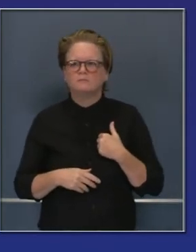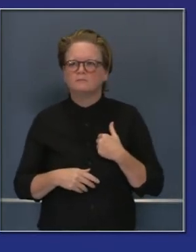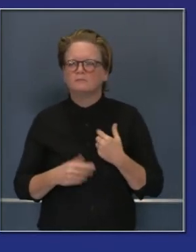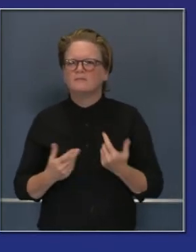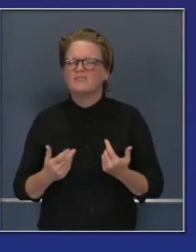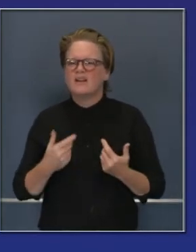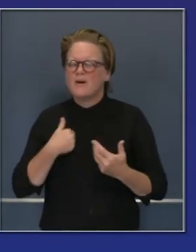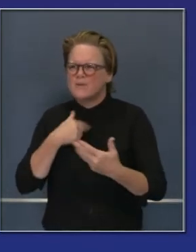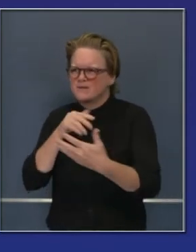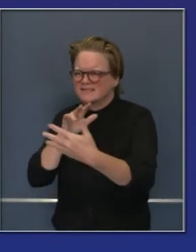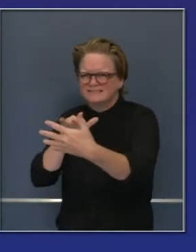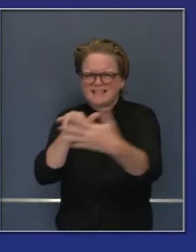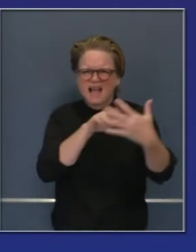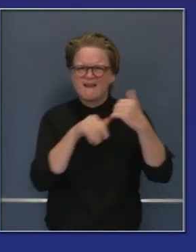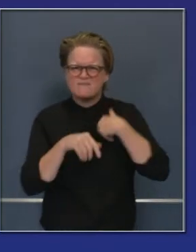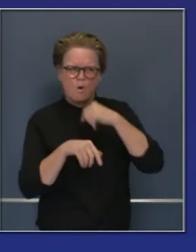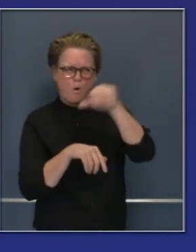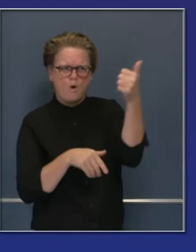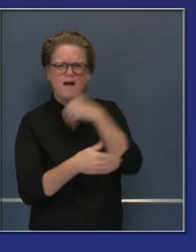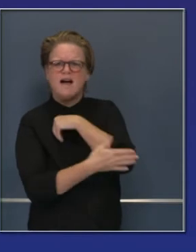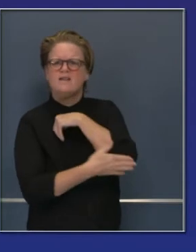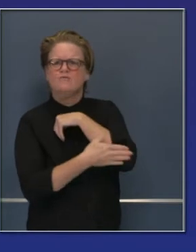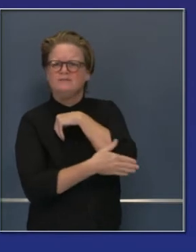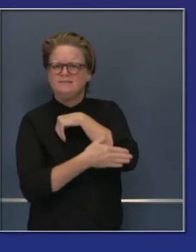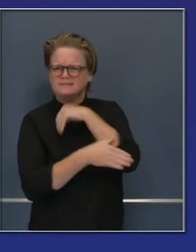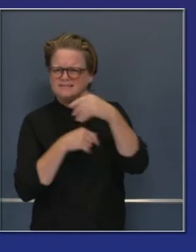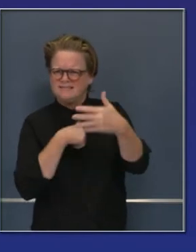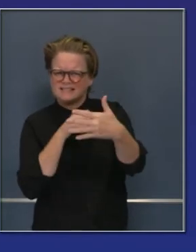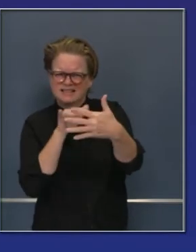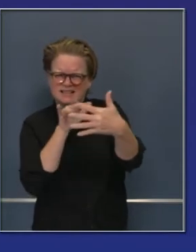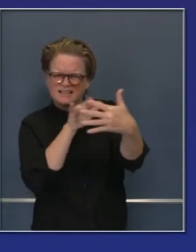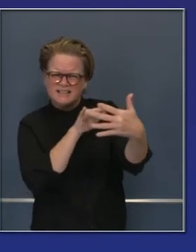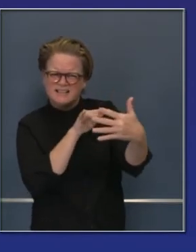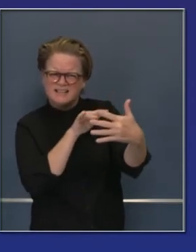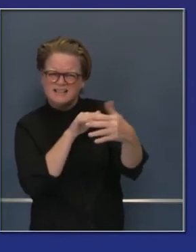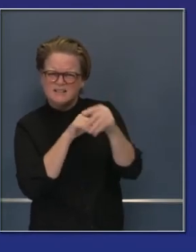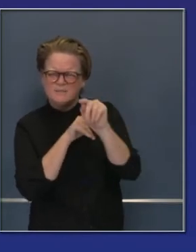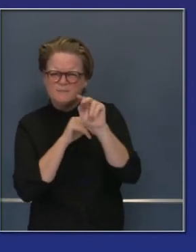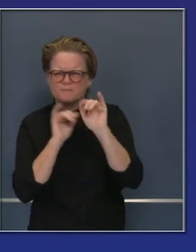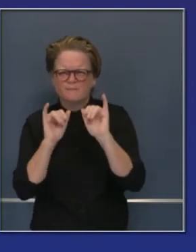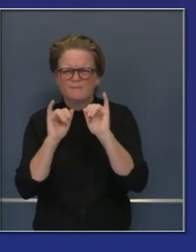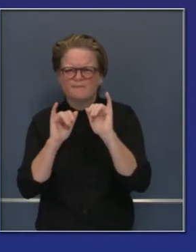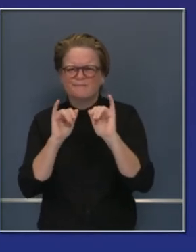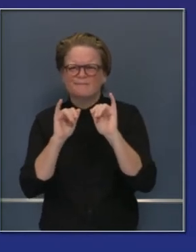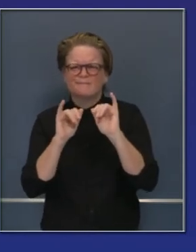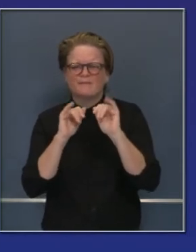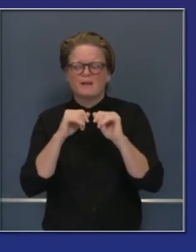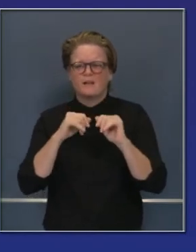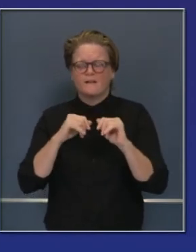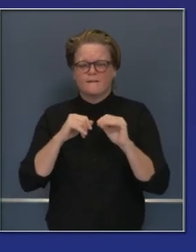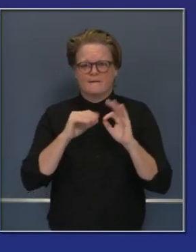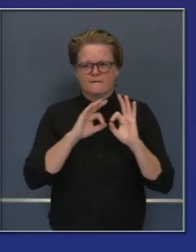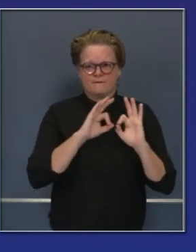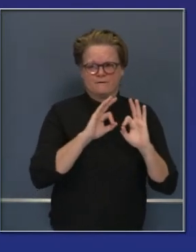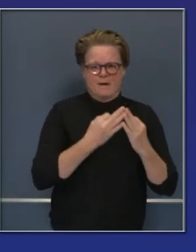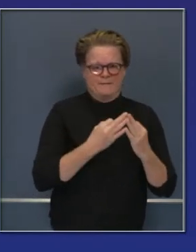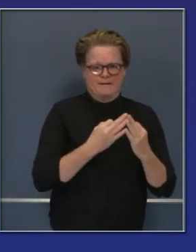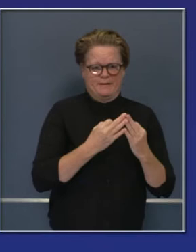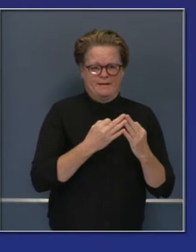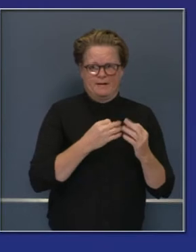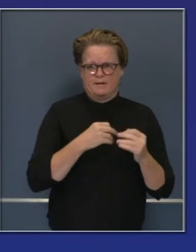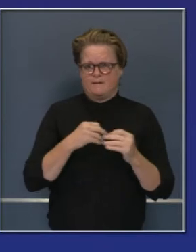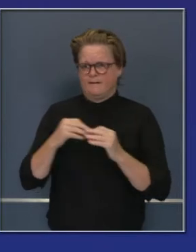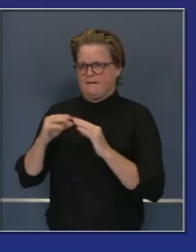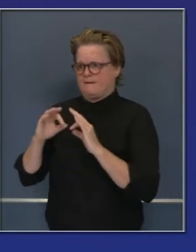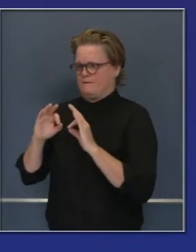estudios por todo el planeta y desde el inicio han indicado que un tercio o la mitad de miembros de la